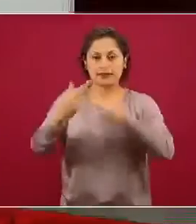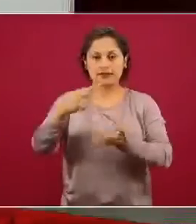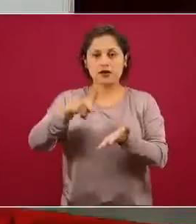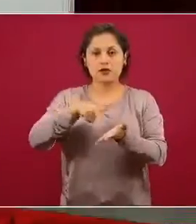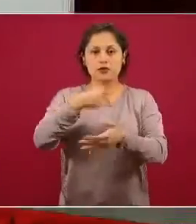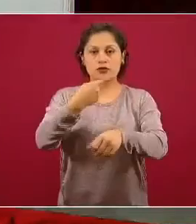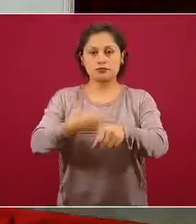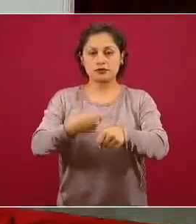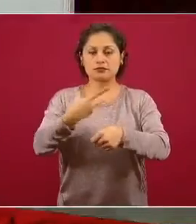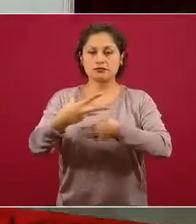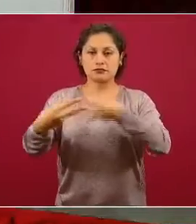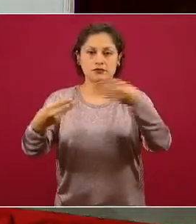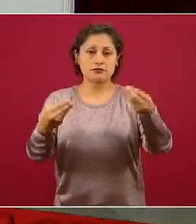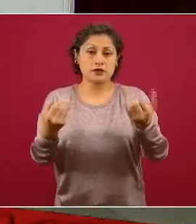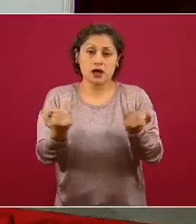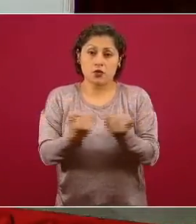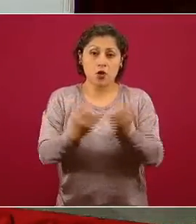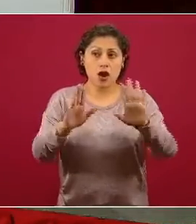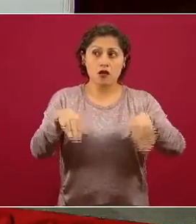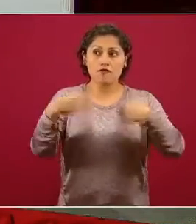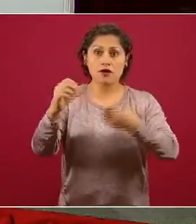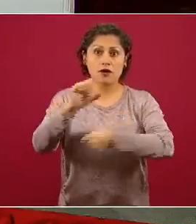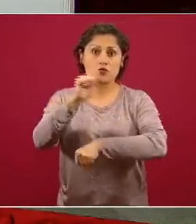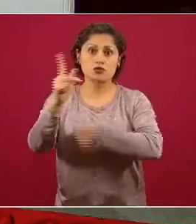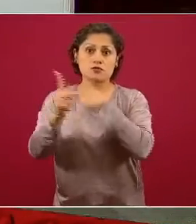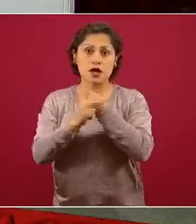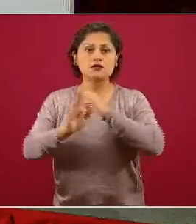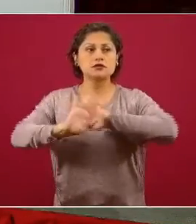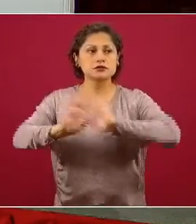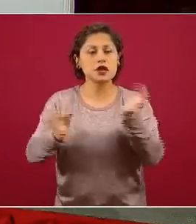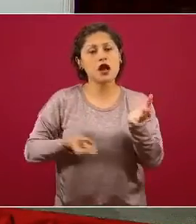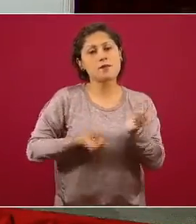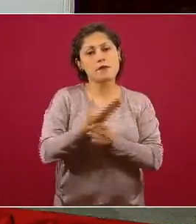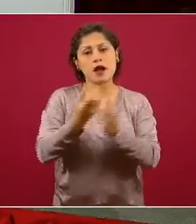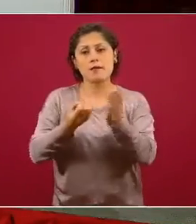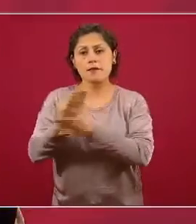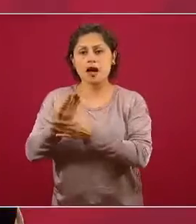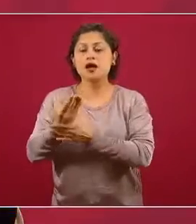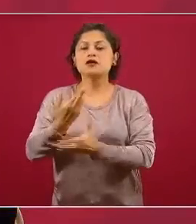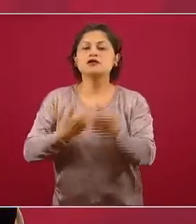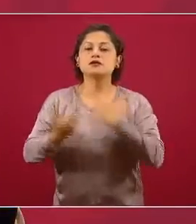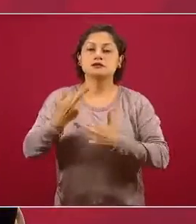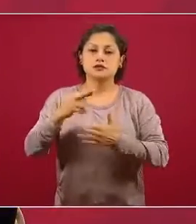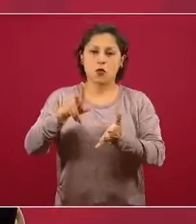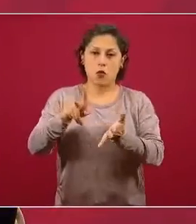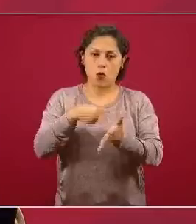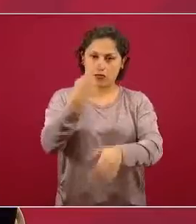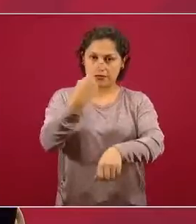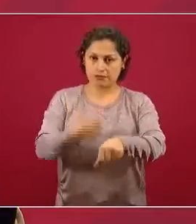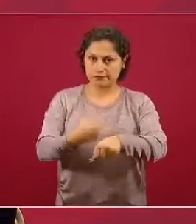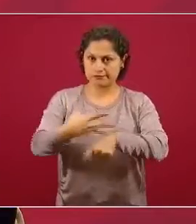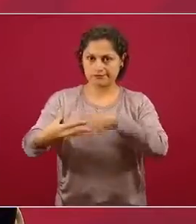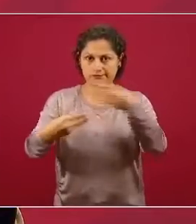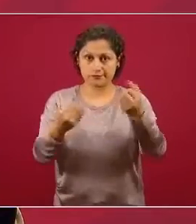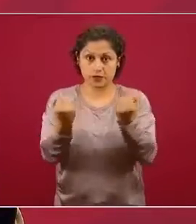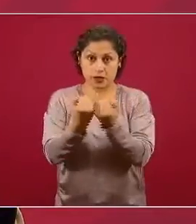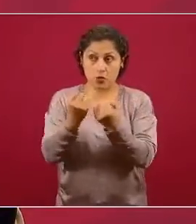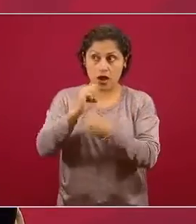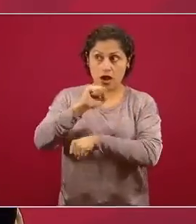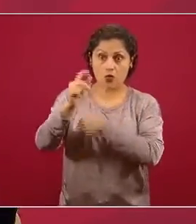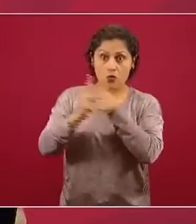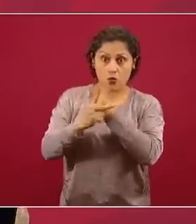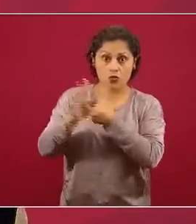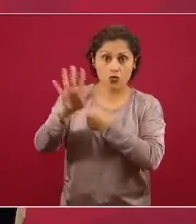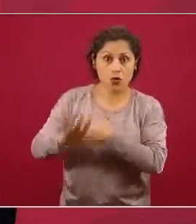cuando empezaron a desconfinar. Los países de Europa Occidental tienen ya más de tres o cuatro semanas